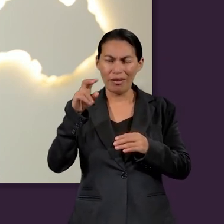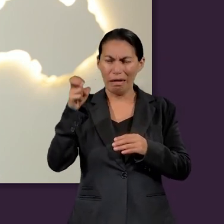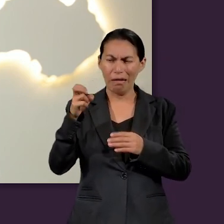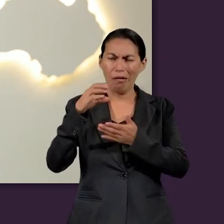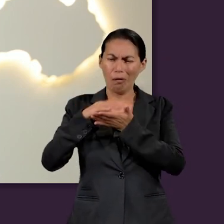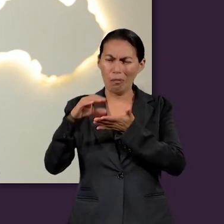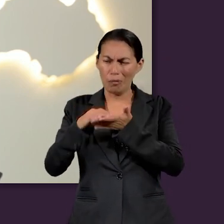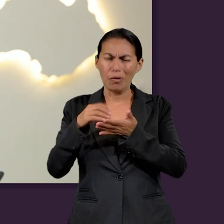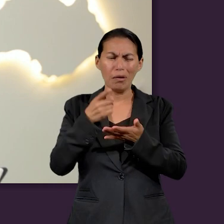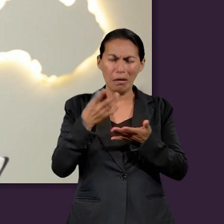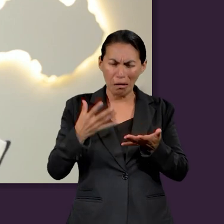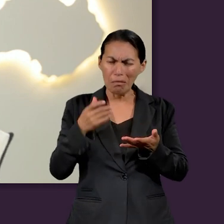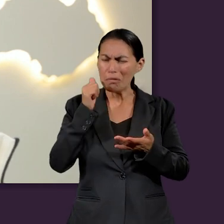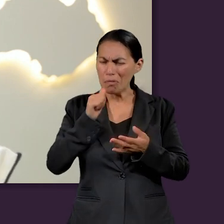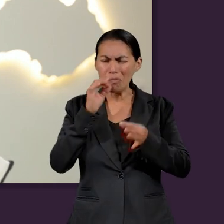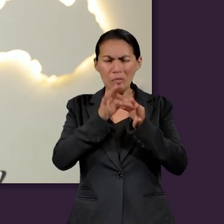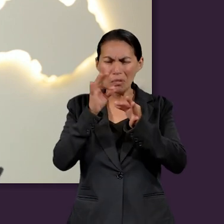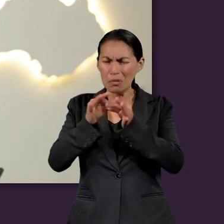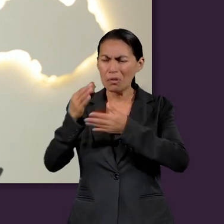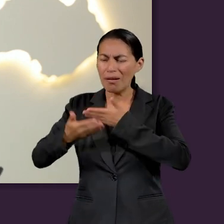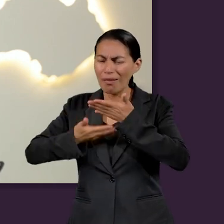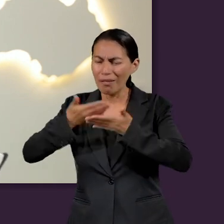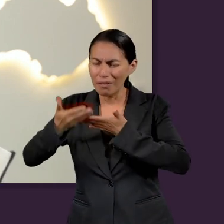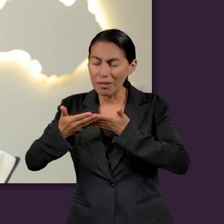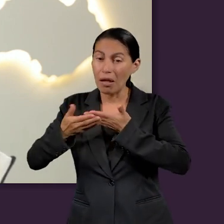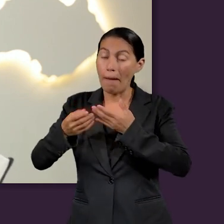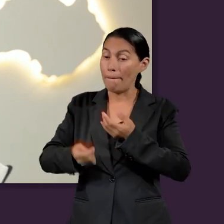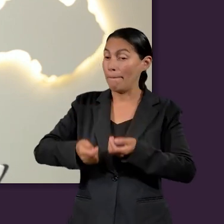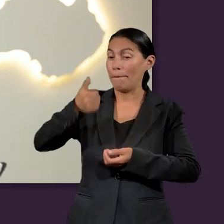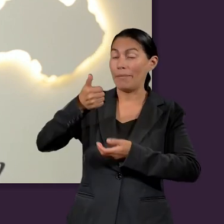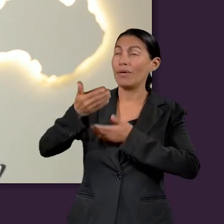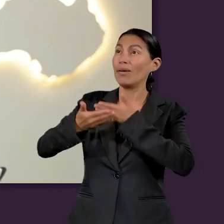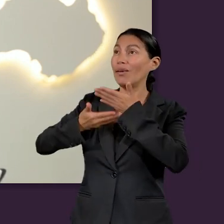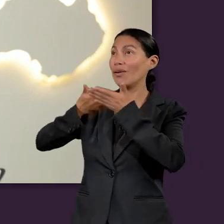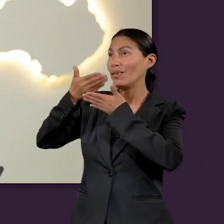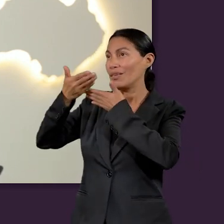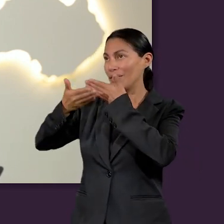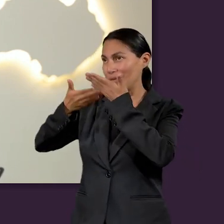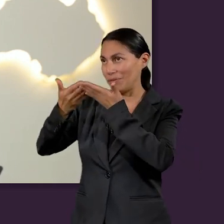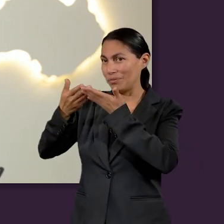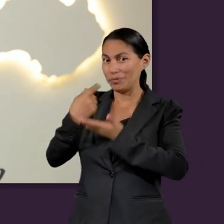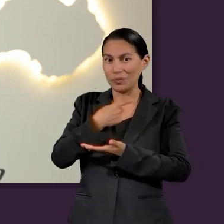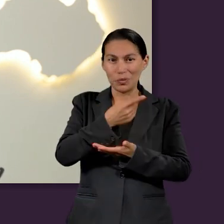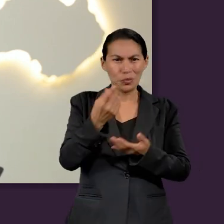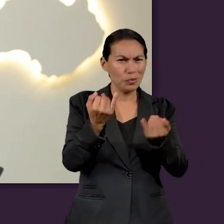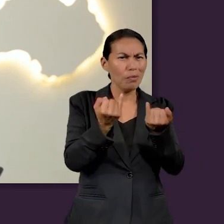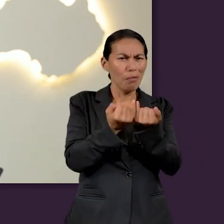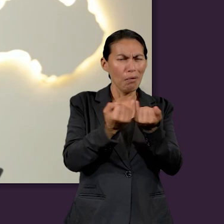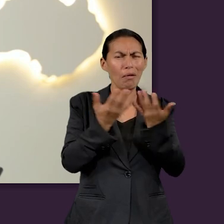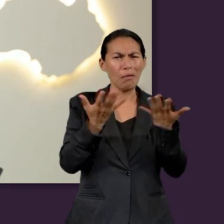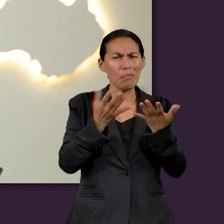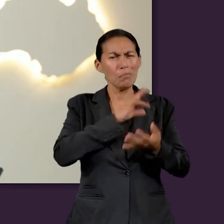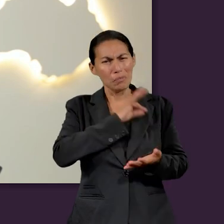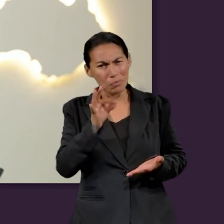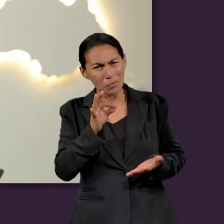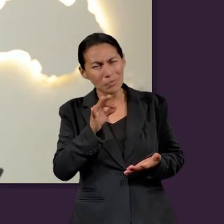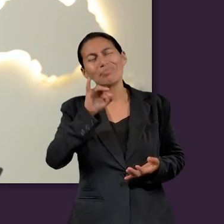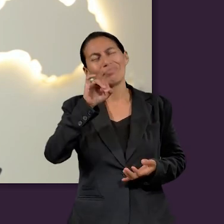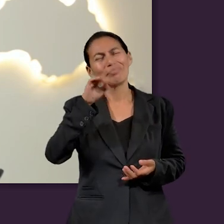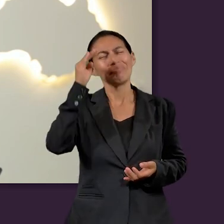Potifar, y él manifestó siempre esa disposición a servir a Dios. ¿Podríamos ser nosotros también